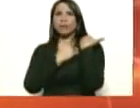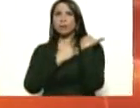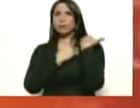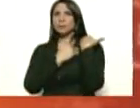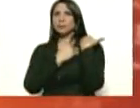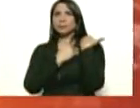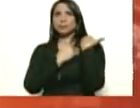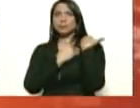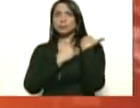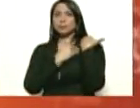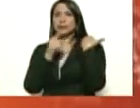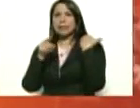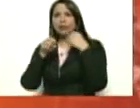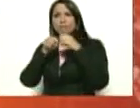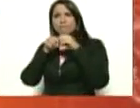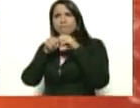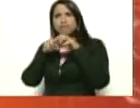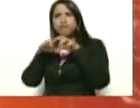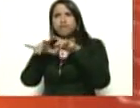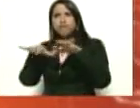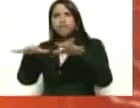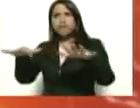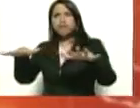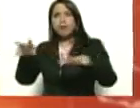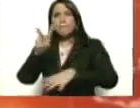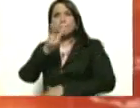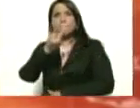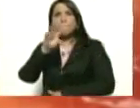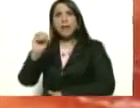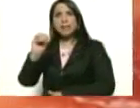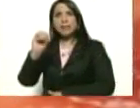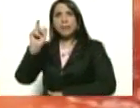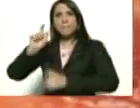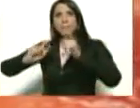llevó a la contaminación de 20 personas.